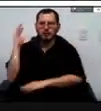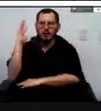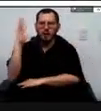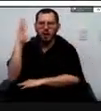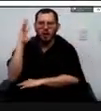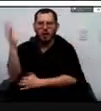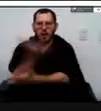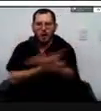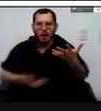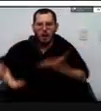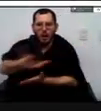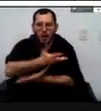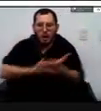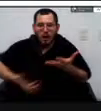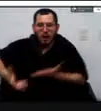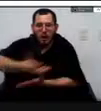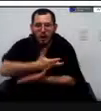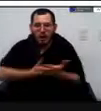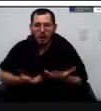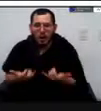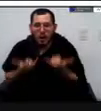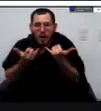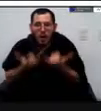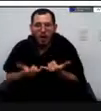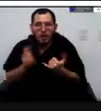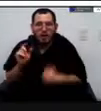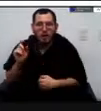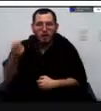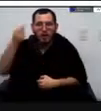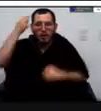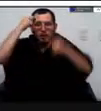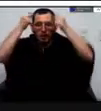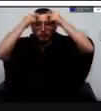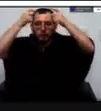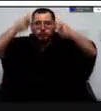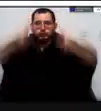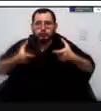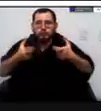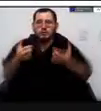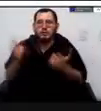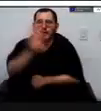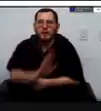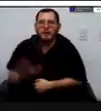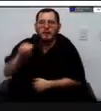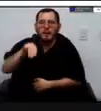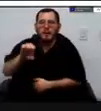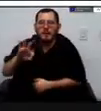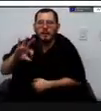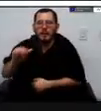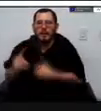la gobernación del meta desde inicio de la administración del doctor Juan Guillermo Zuluaga